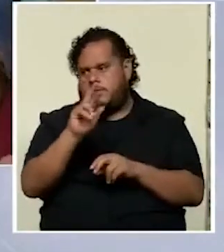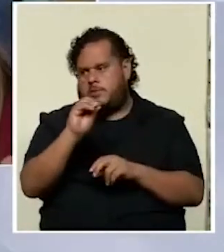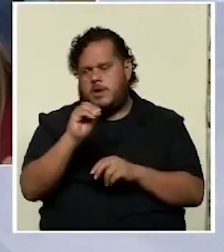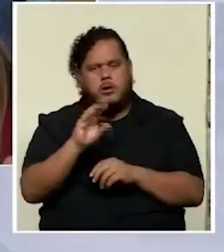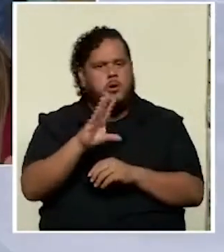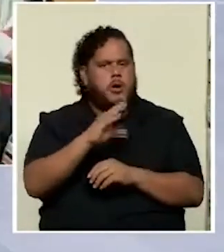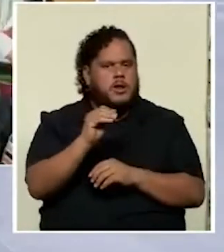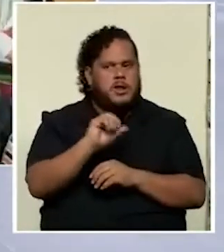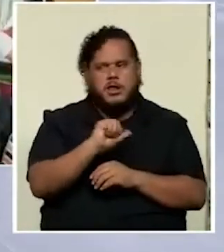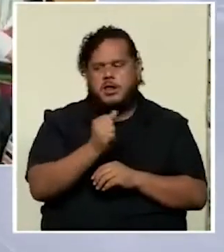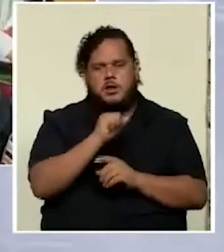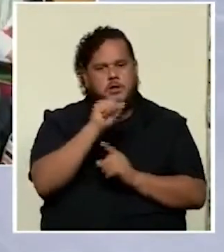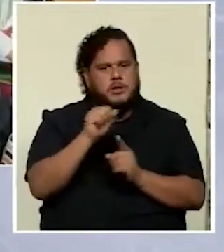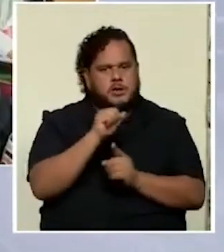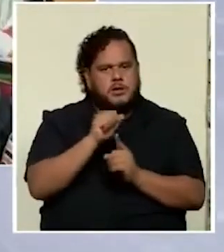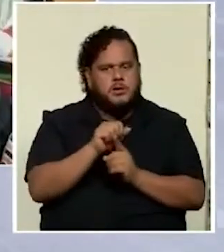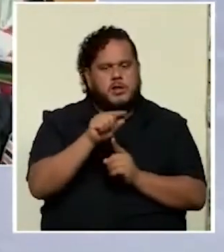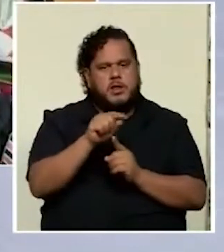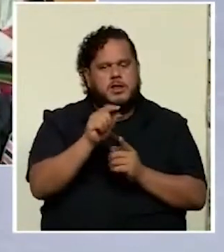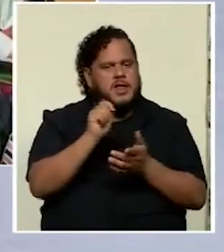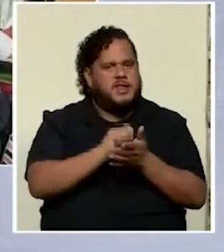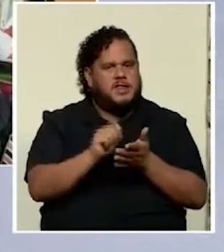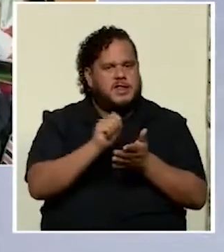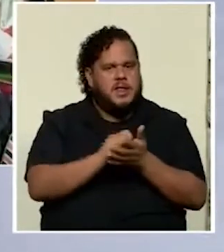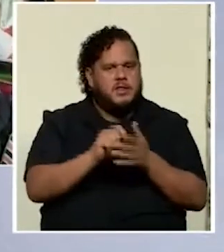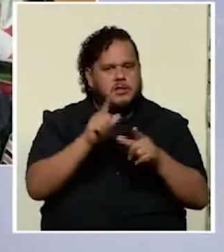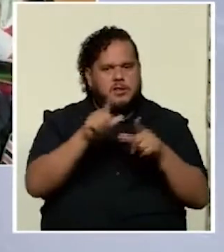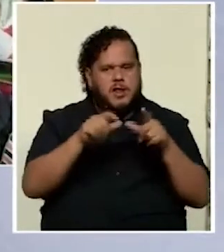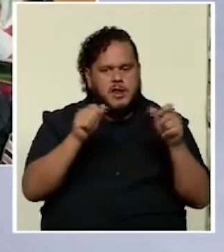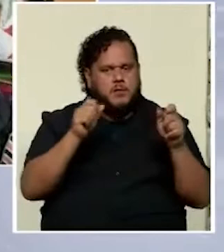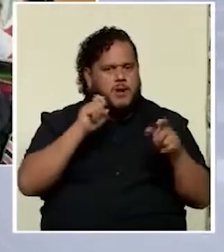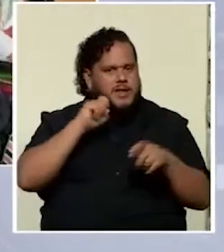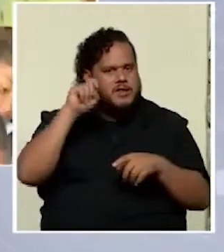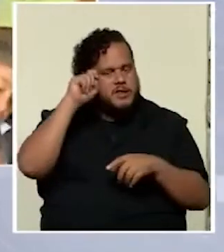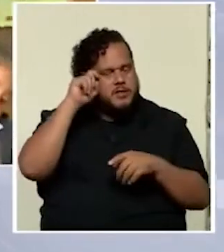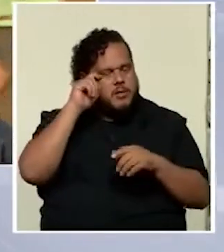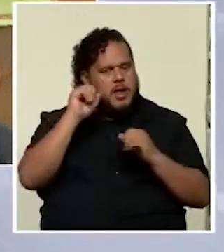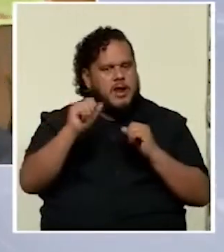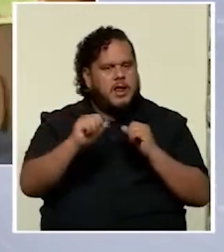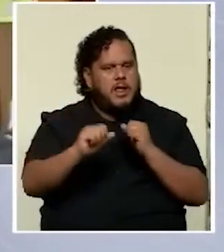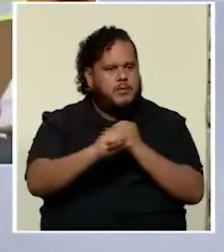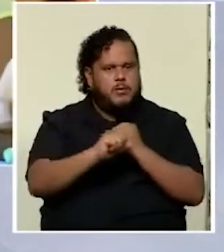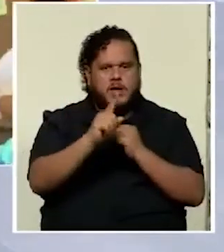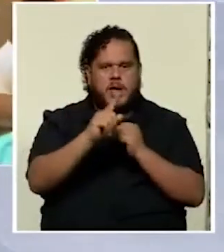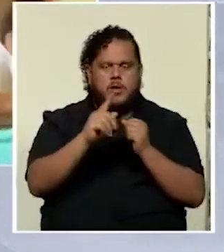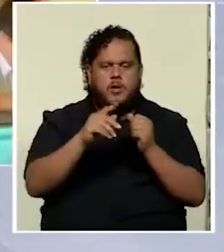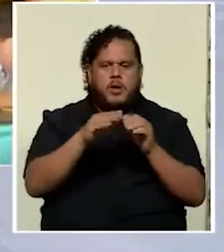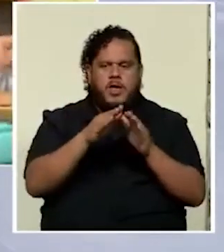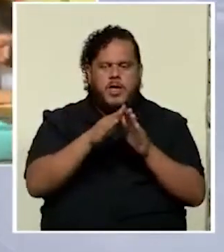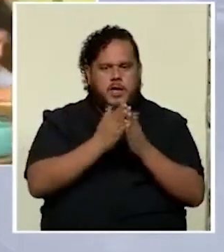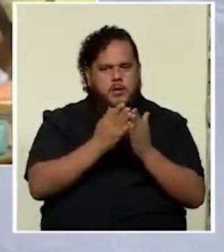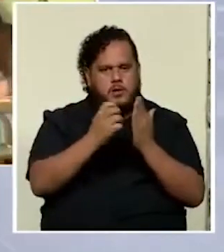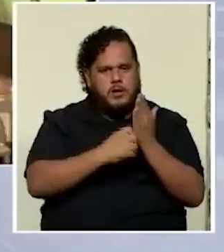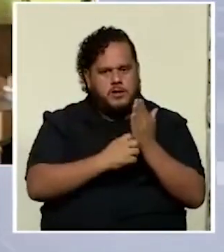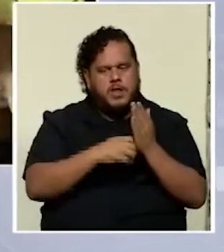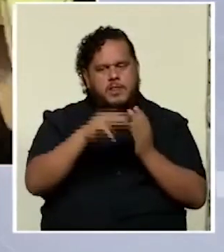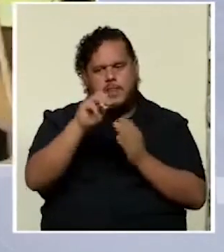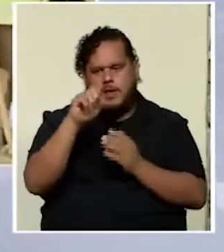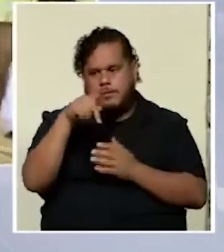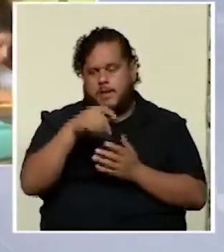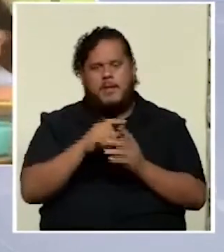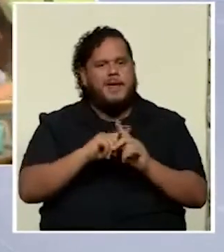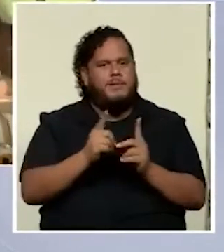otros incidentes de este texto de tipo sexual publicado en una plataforma del Ministerio de Educación Pública